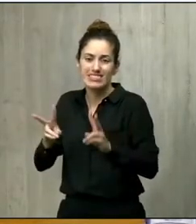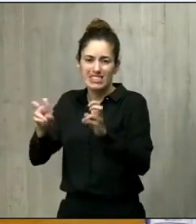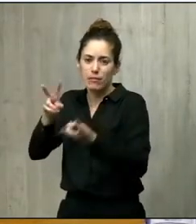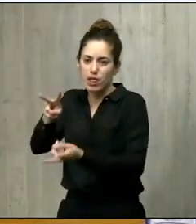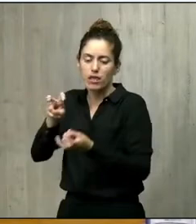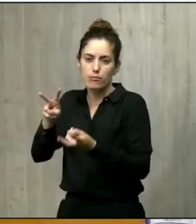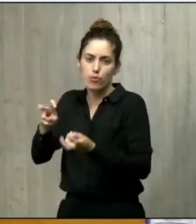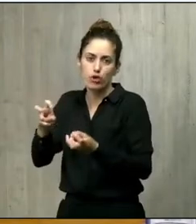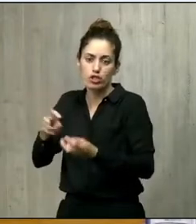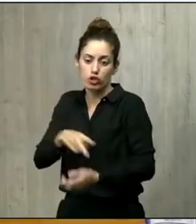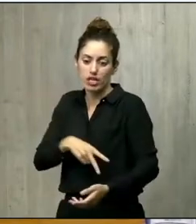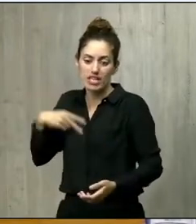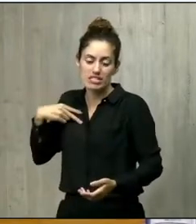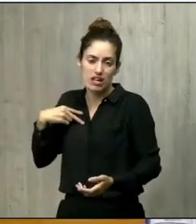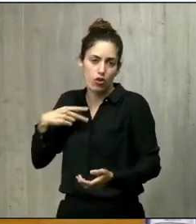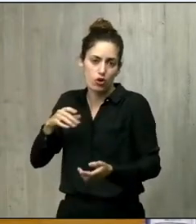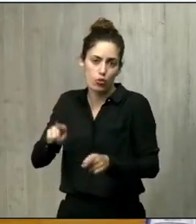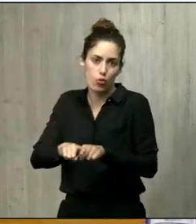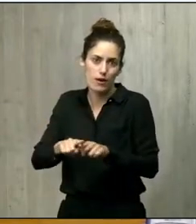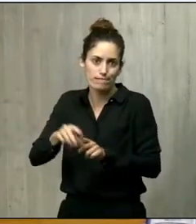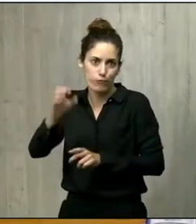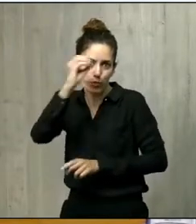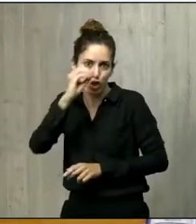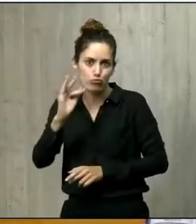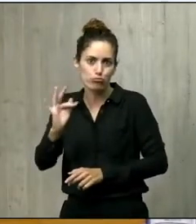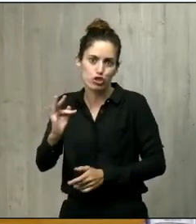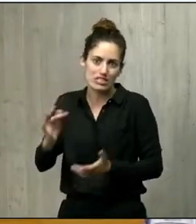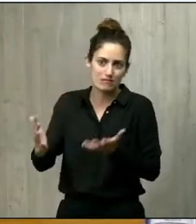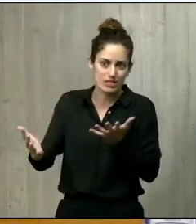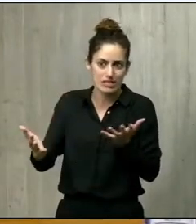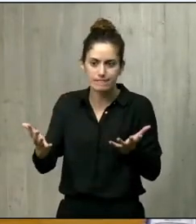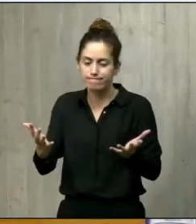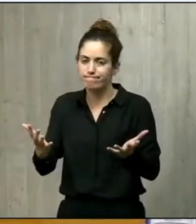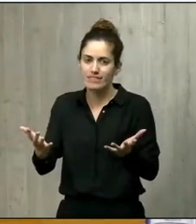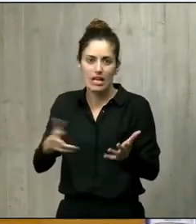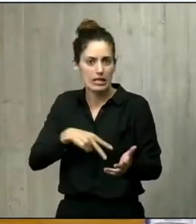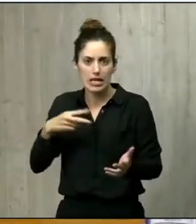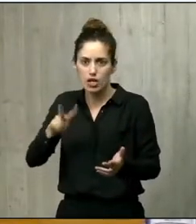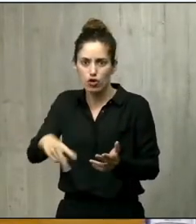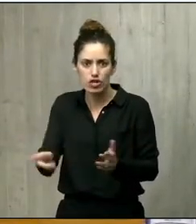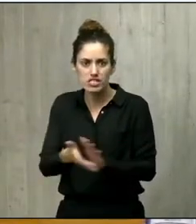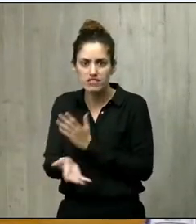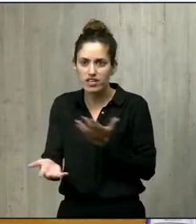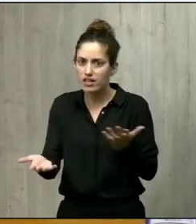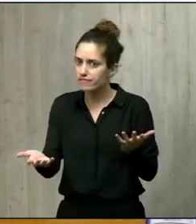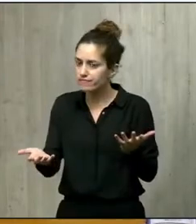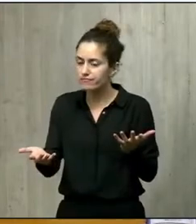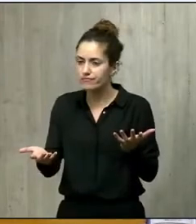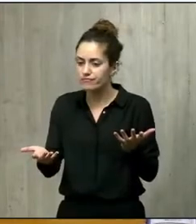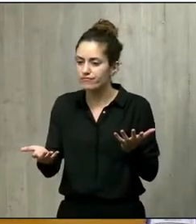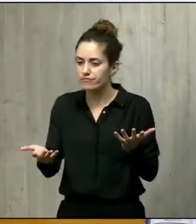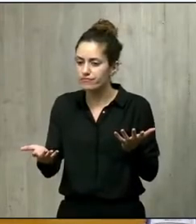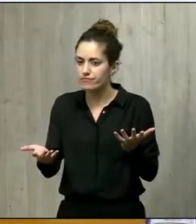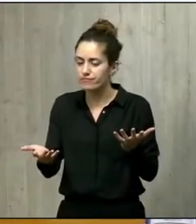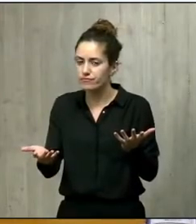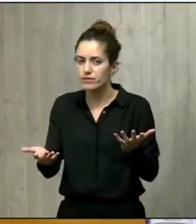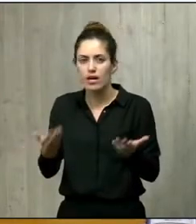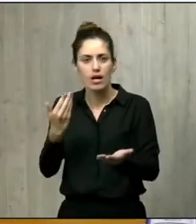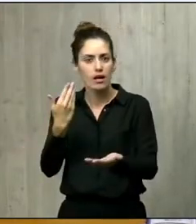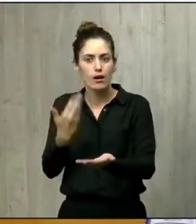impuestos generalizadas. No lo es en general. Y por lo tanto encuentra que ese tipo de